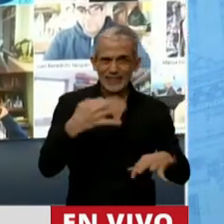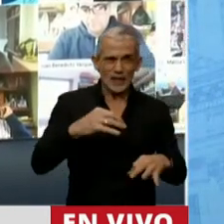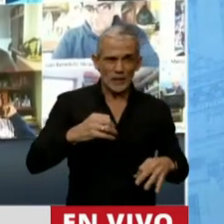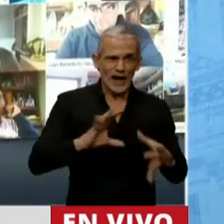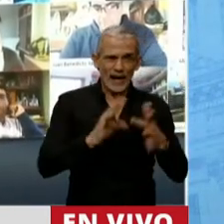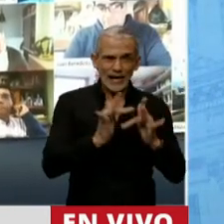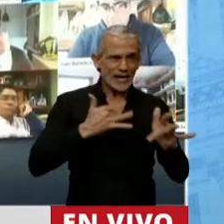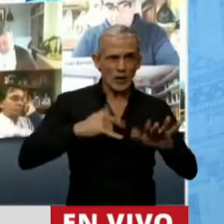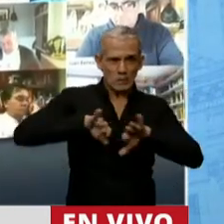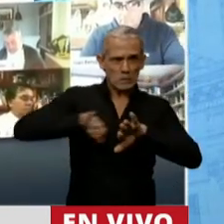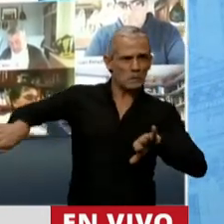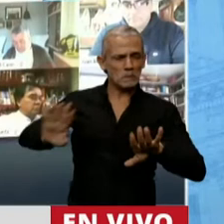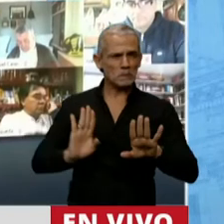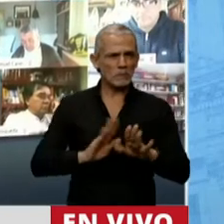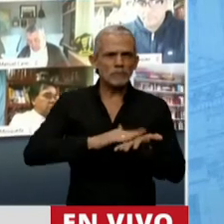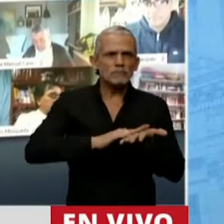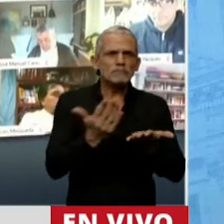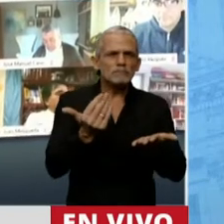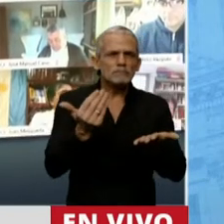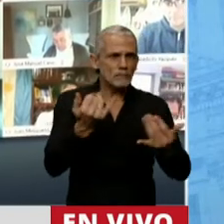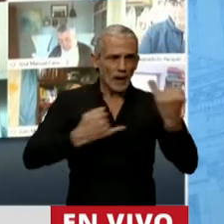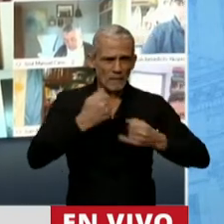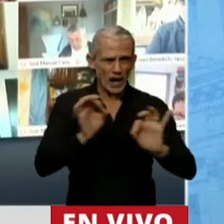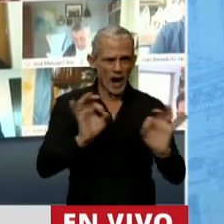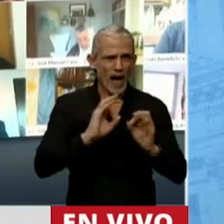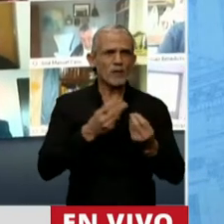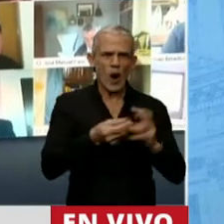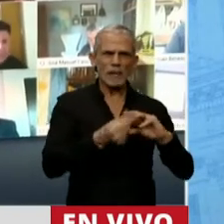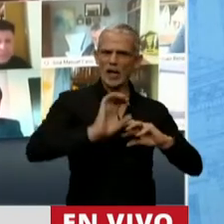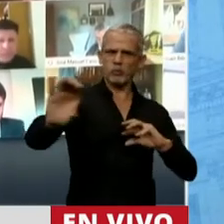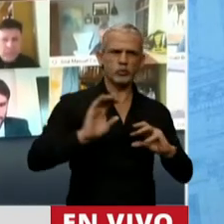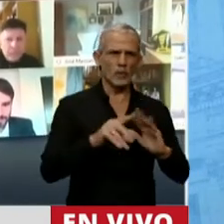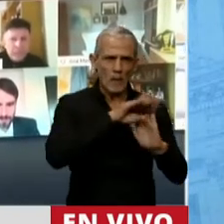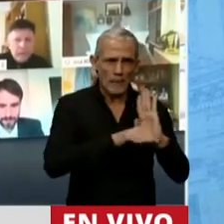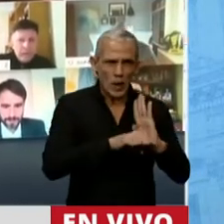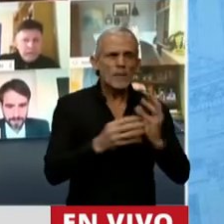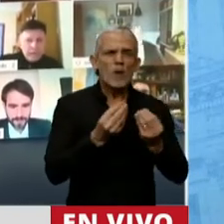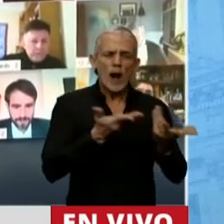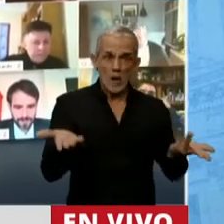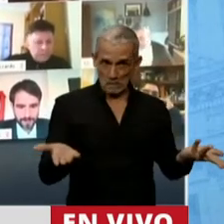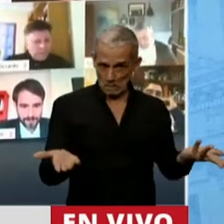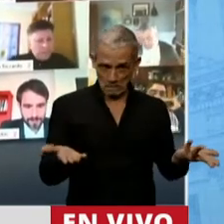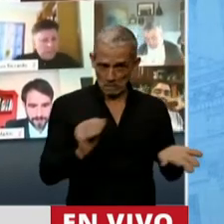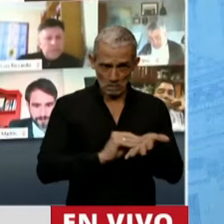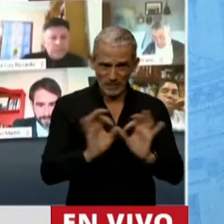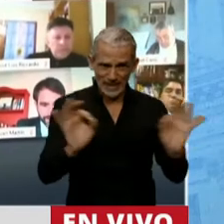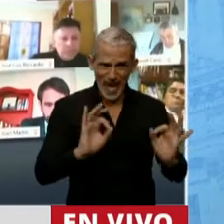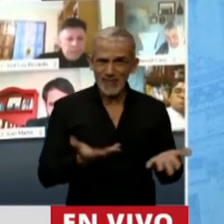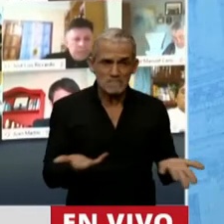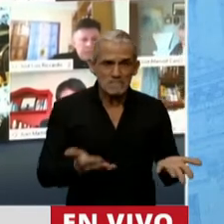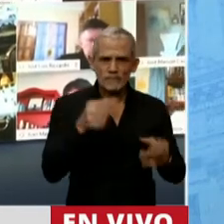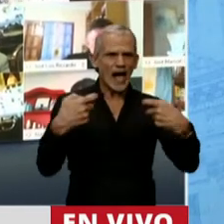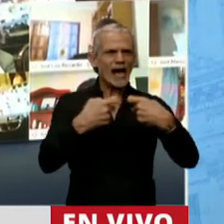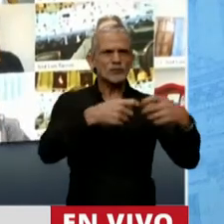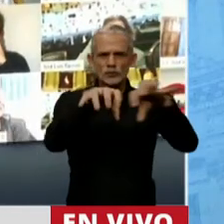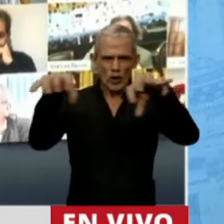entiende, porque no se fundamenta, más allá de las transferencias, ningún programa específico por ese convenio. ¿Cuáles son los programas que están desarrollando estas